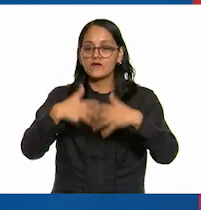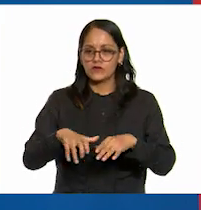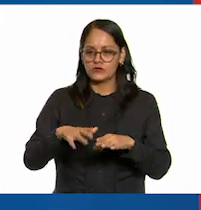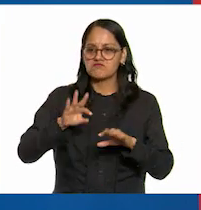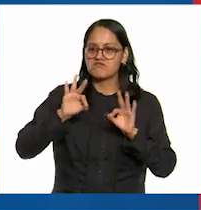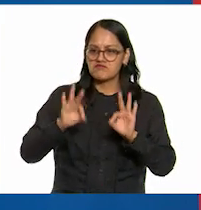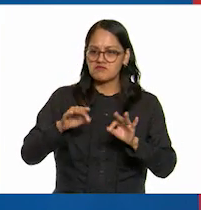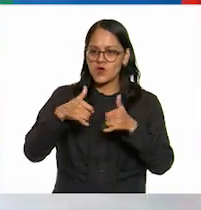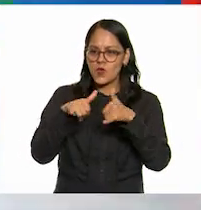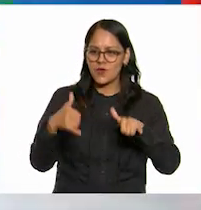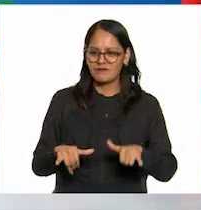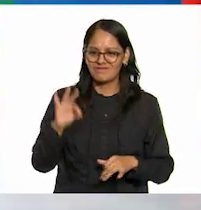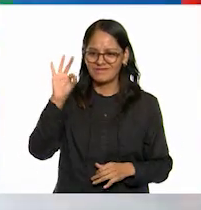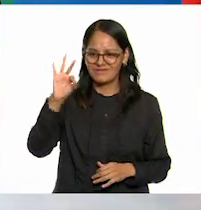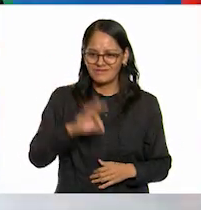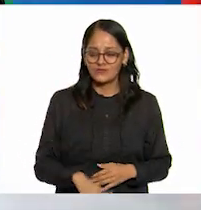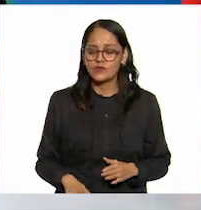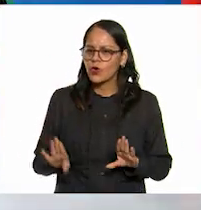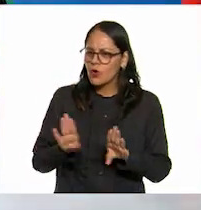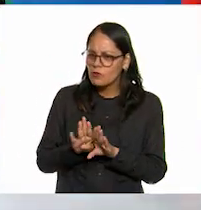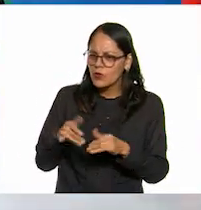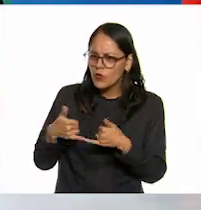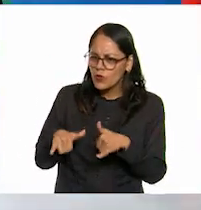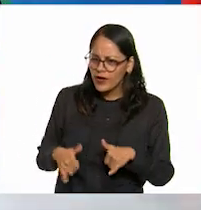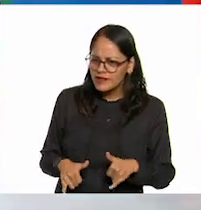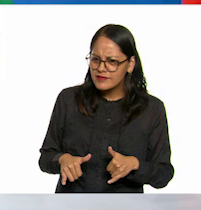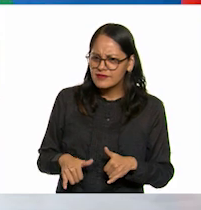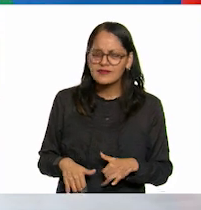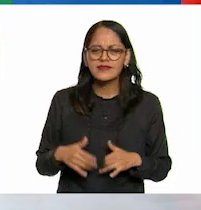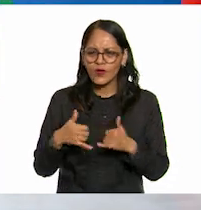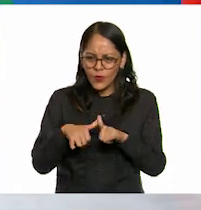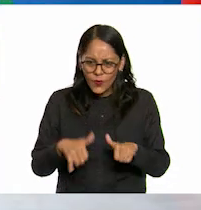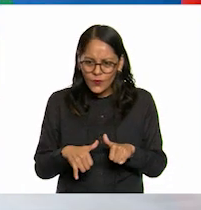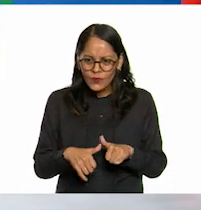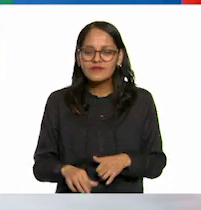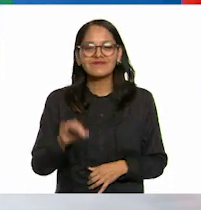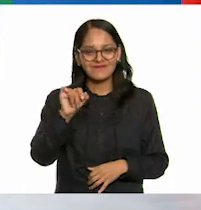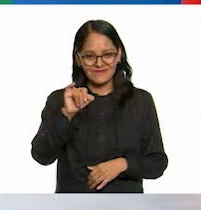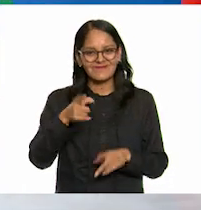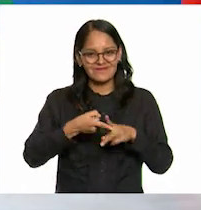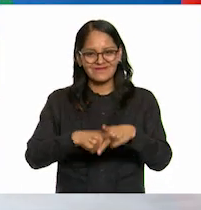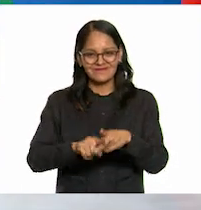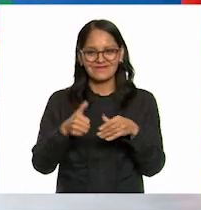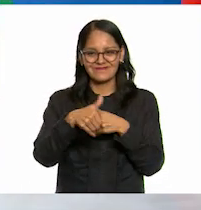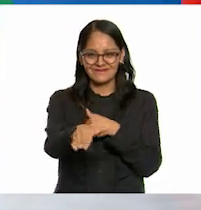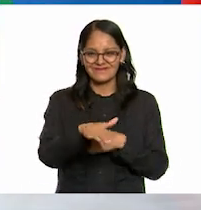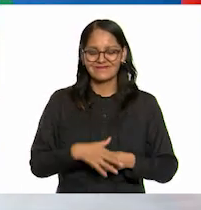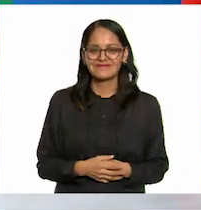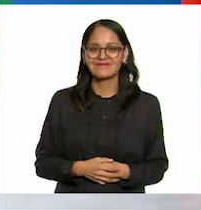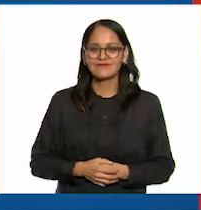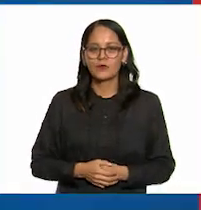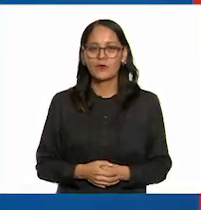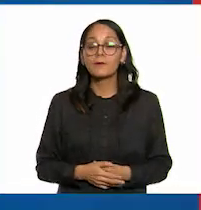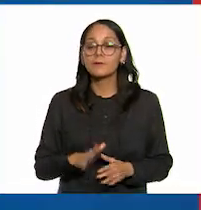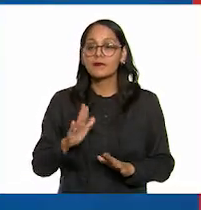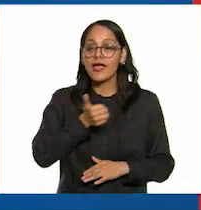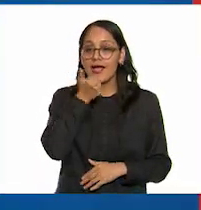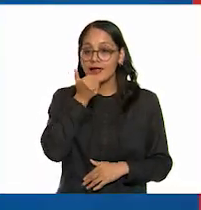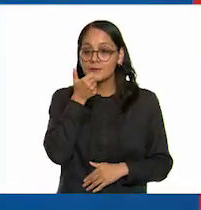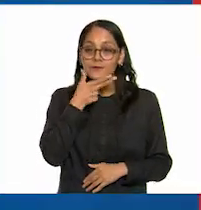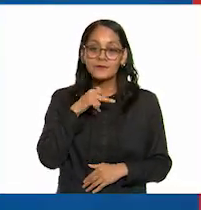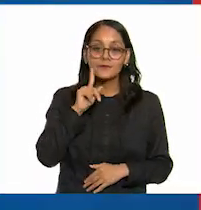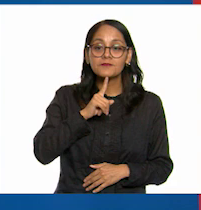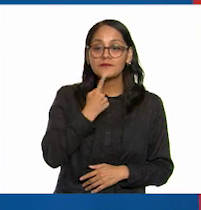algunos juguetes como juguetes juguetes entonces iniciamos maestro ok alumnas y